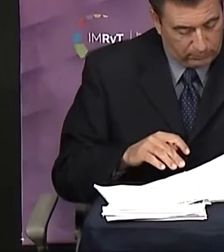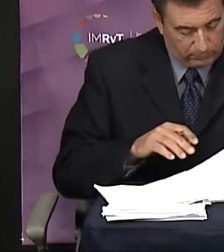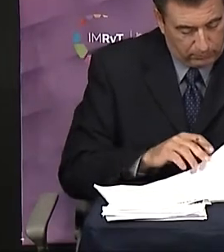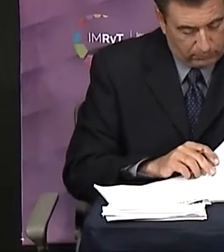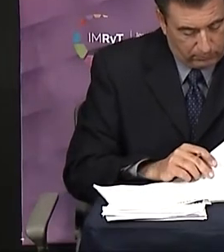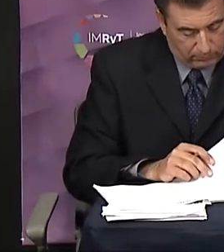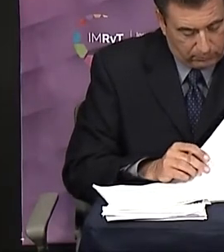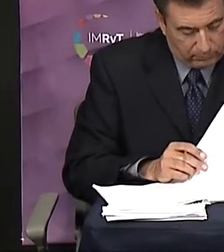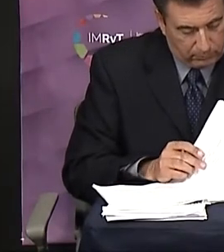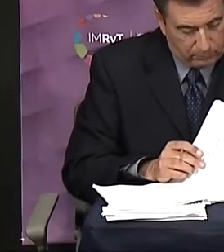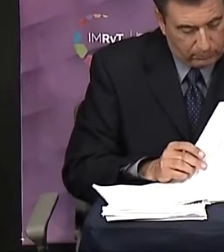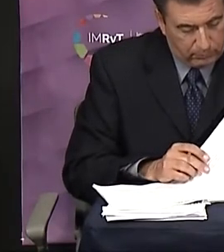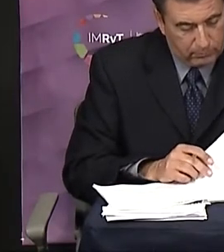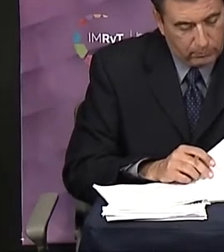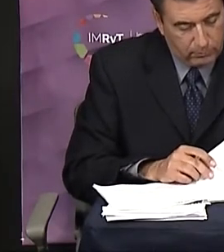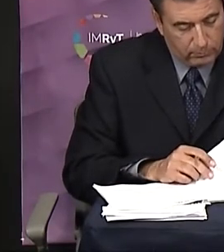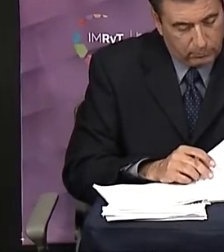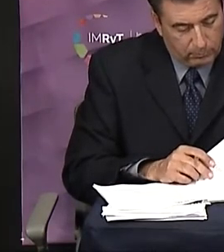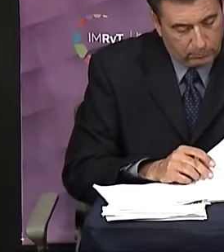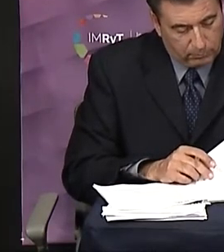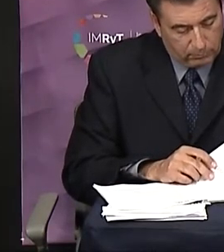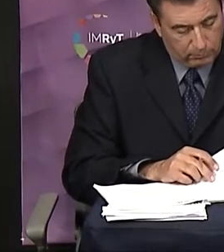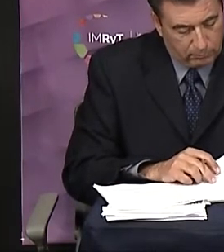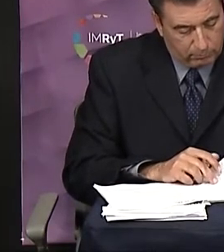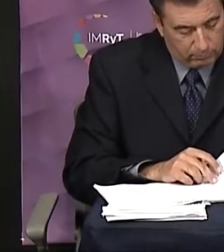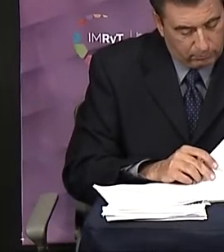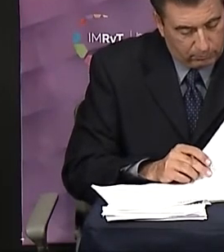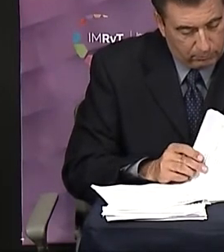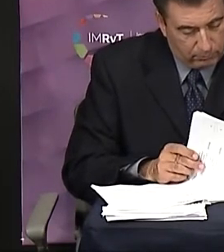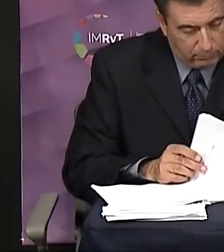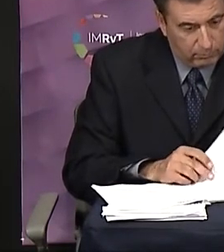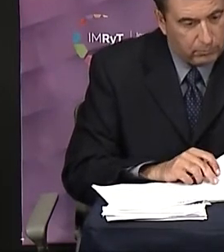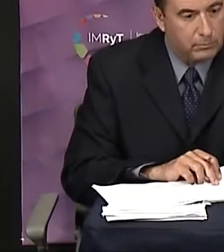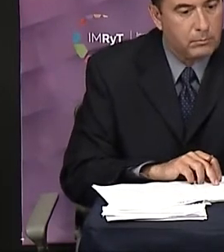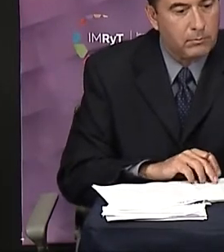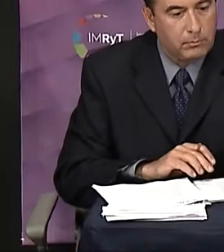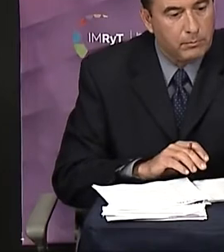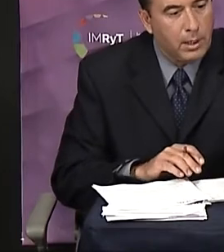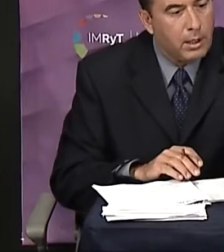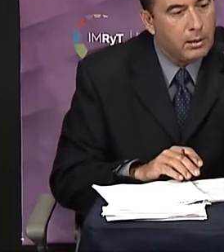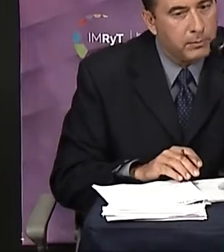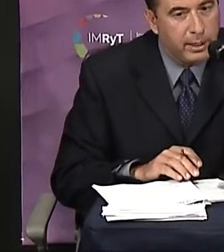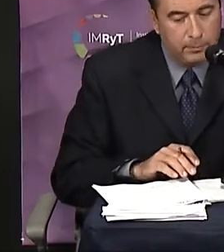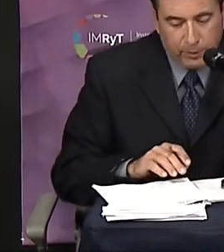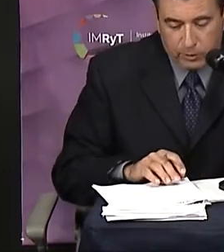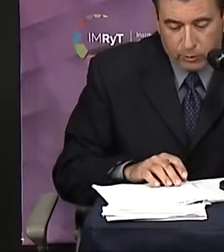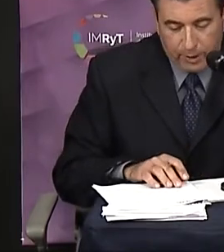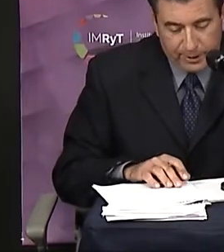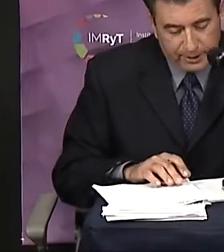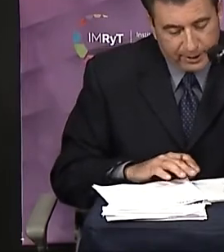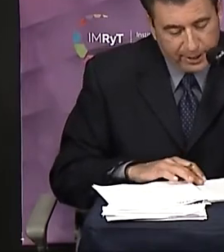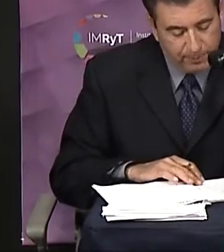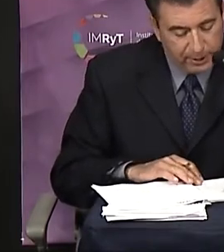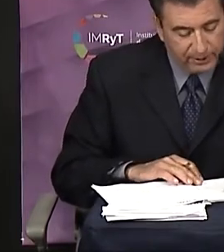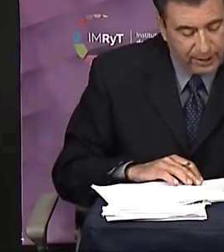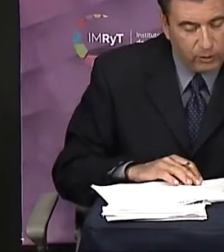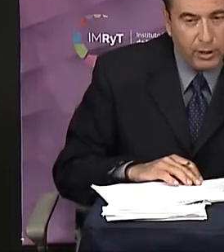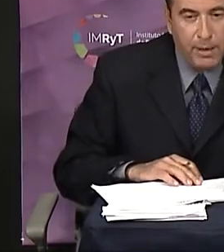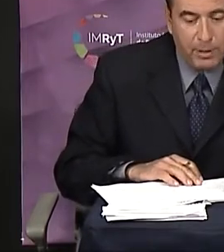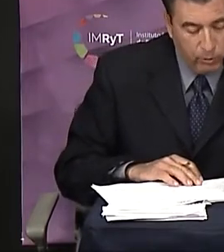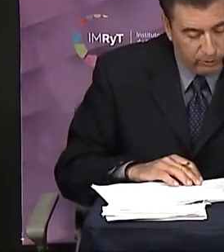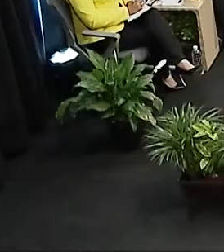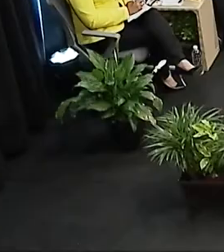laboral con baja productividad y alta informalidad? Bien, pues una vez que se ha